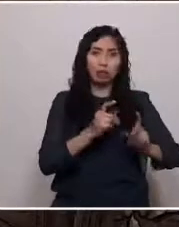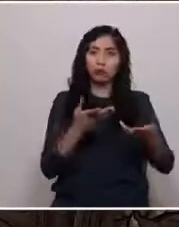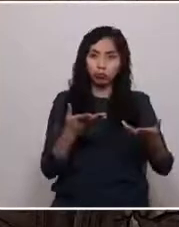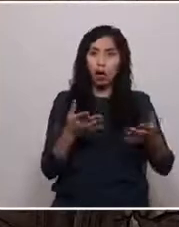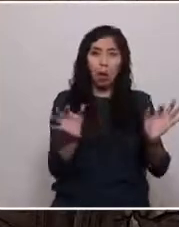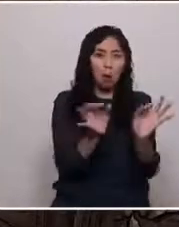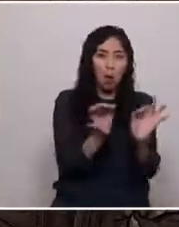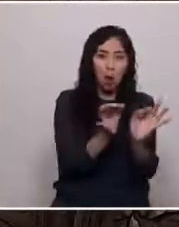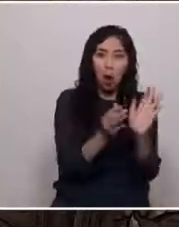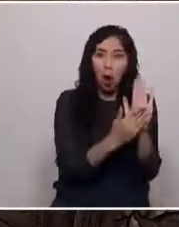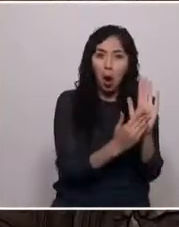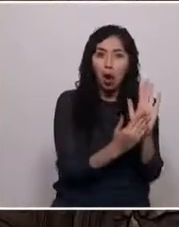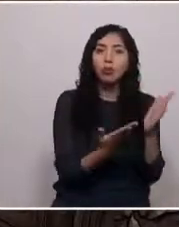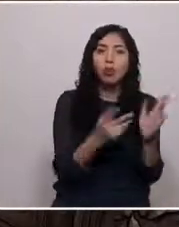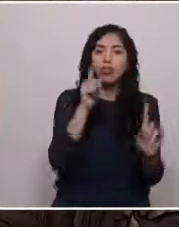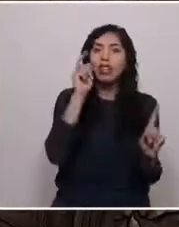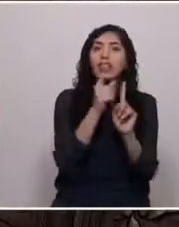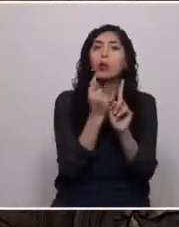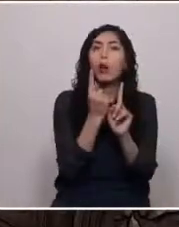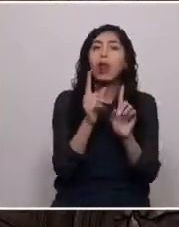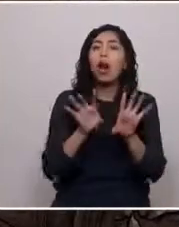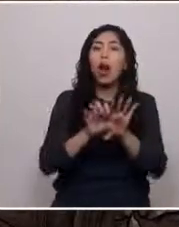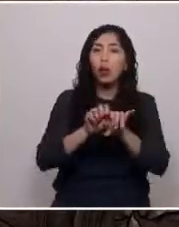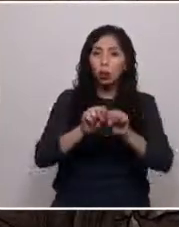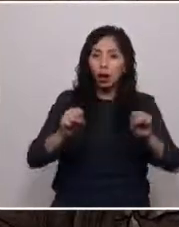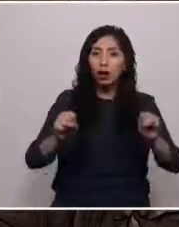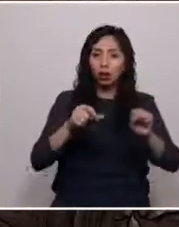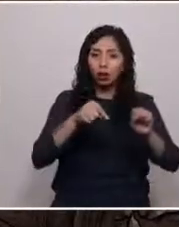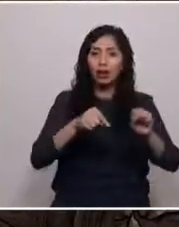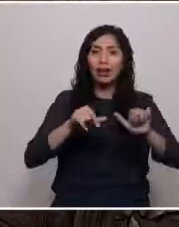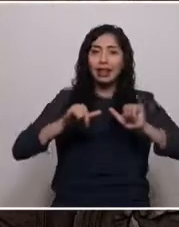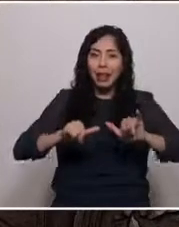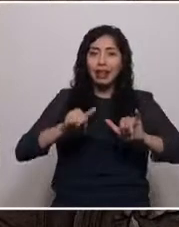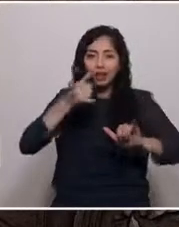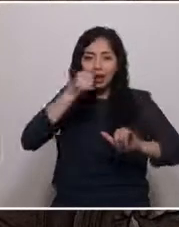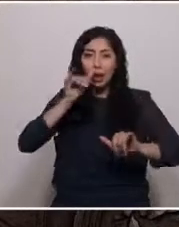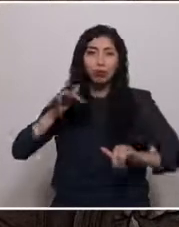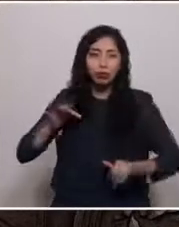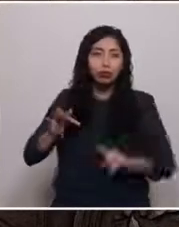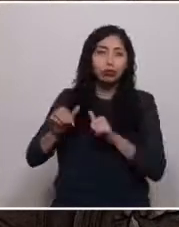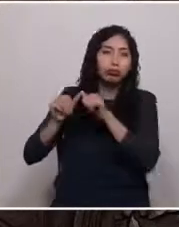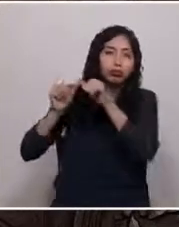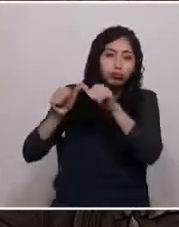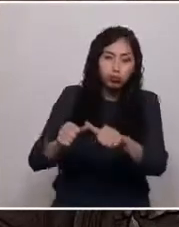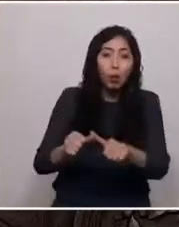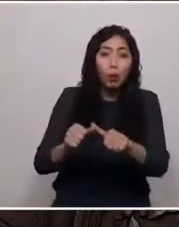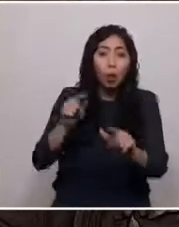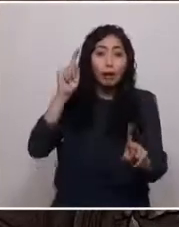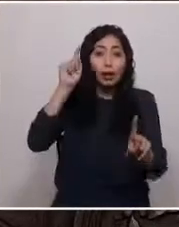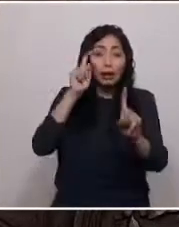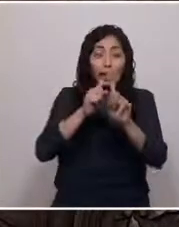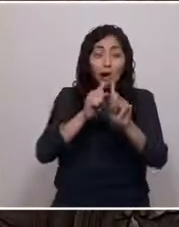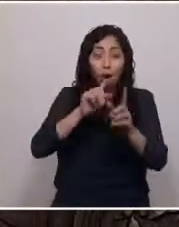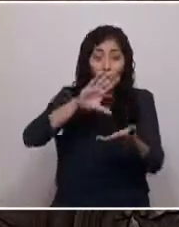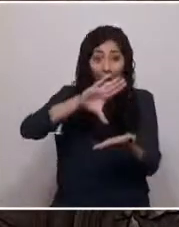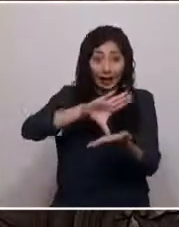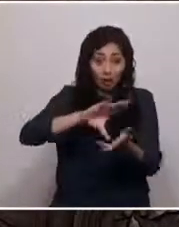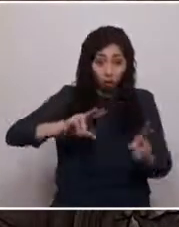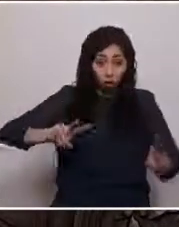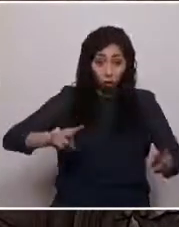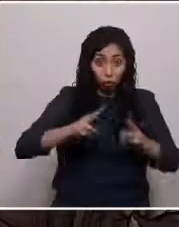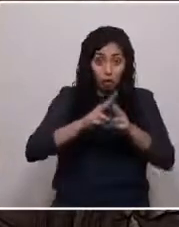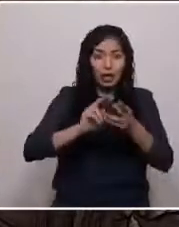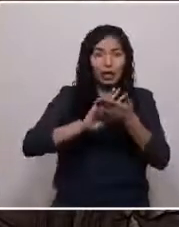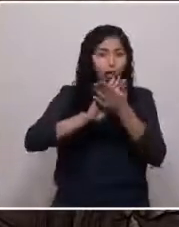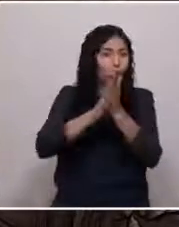claro propósito de alcanzar acuerdos que perduren en el tiempo y contribuyan a construir un país en el que todos podamos